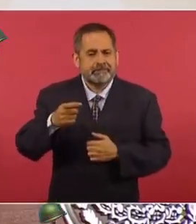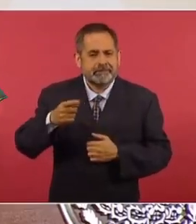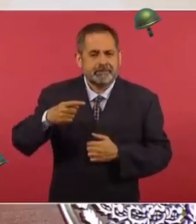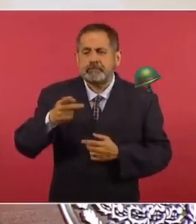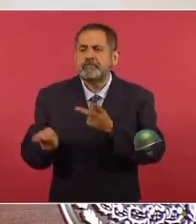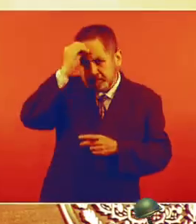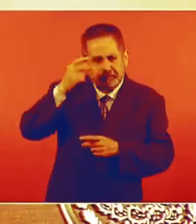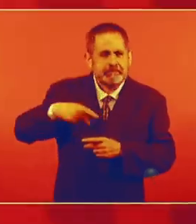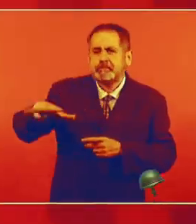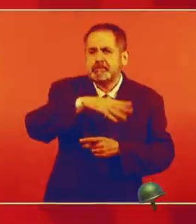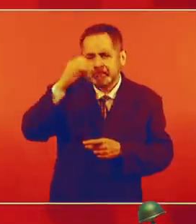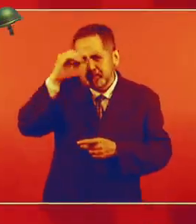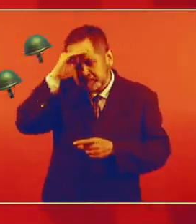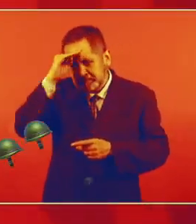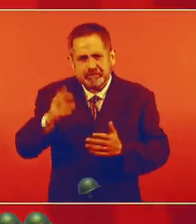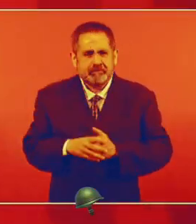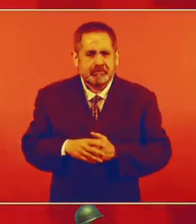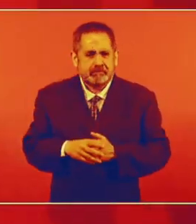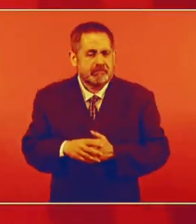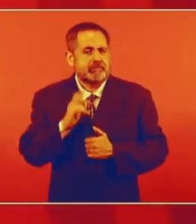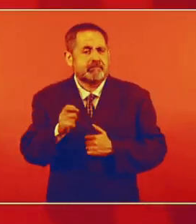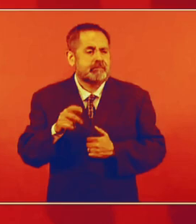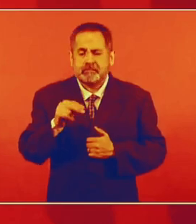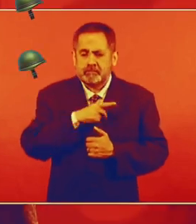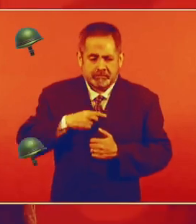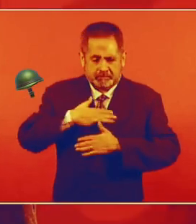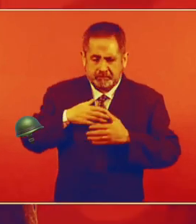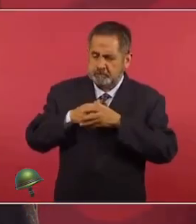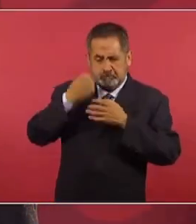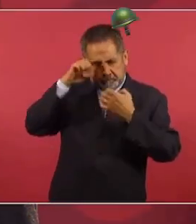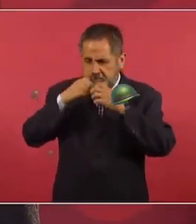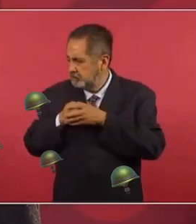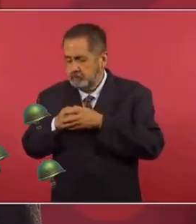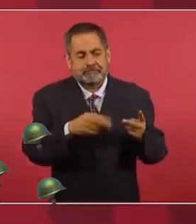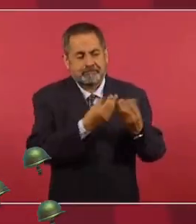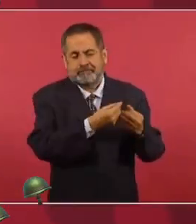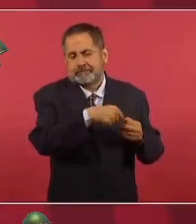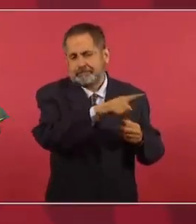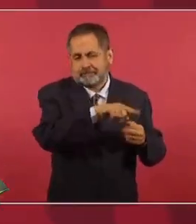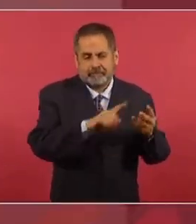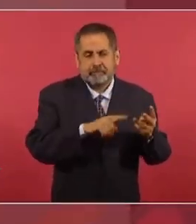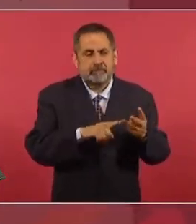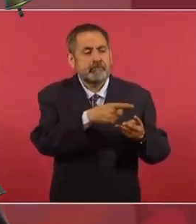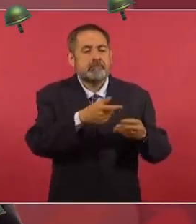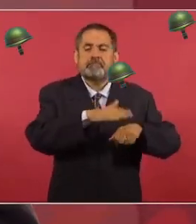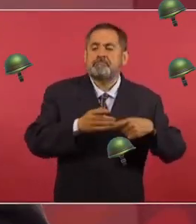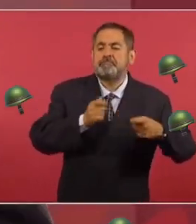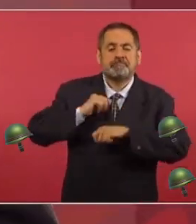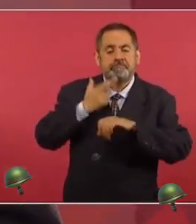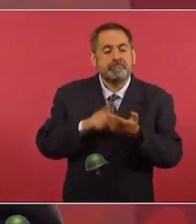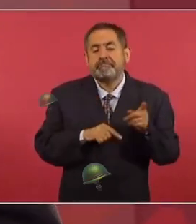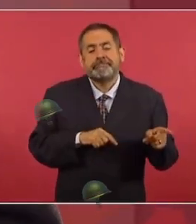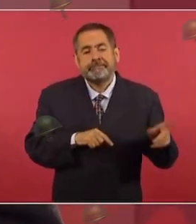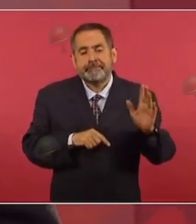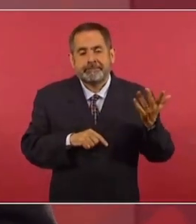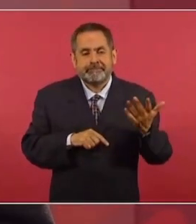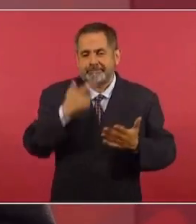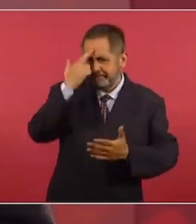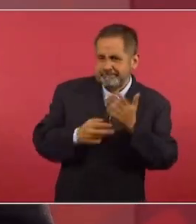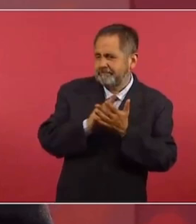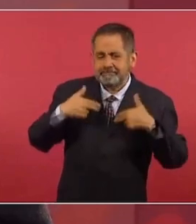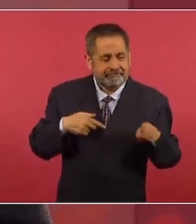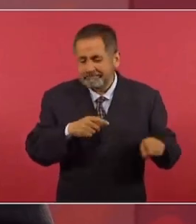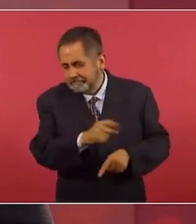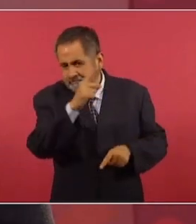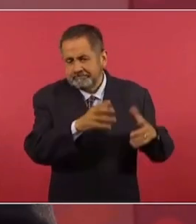hay tomar en cuenta la opinión del pueblo. No, solo la opinión de los jefes, de las élites, los que administran la violación de derechos